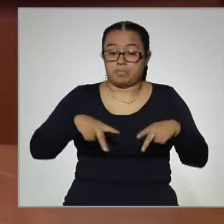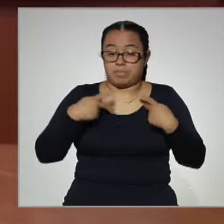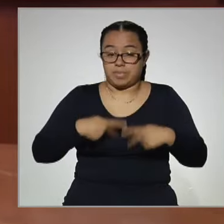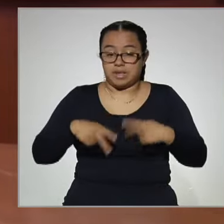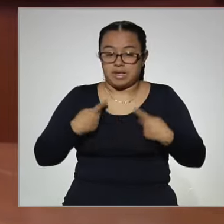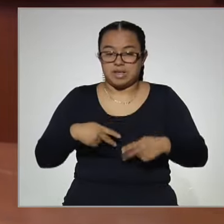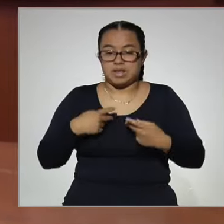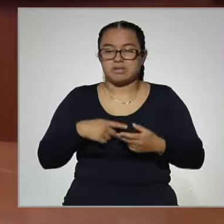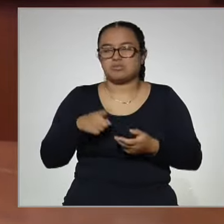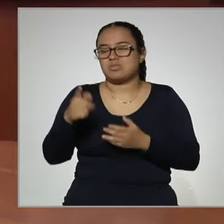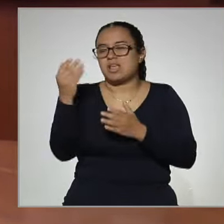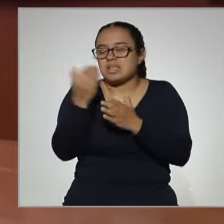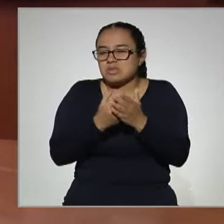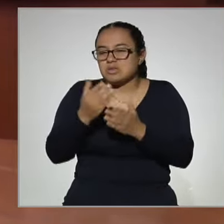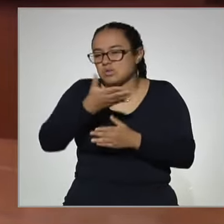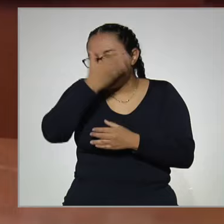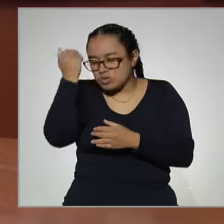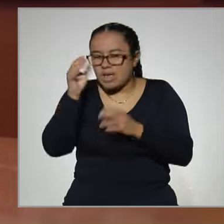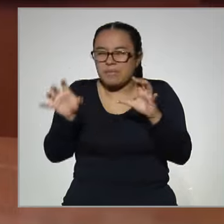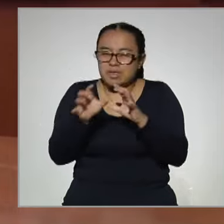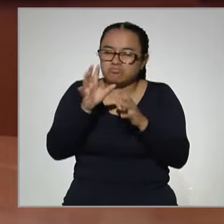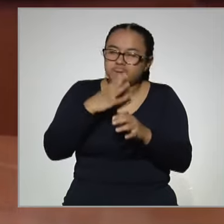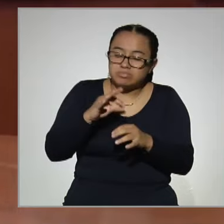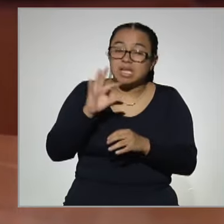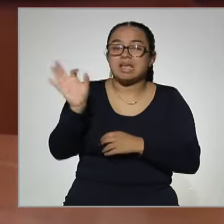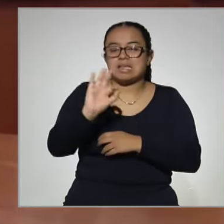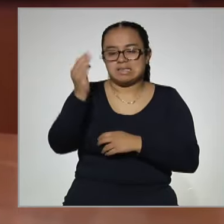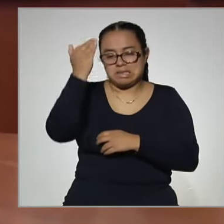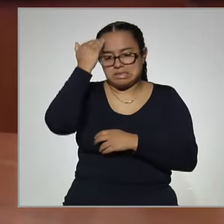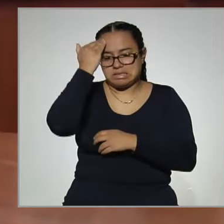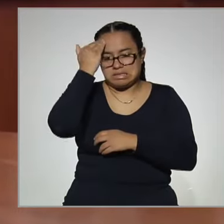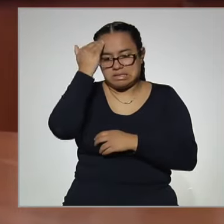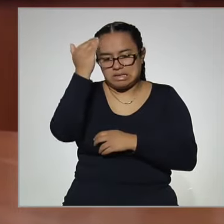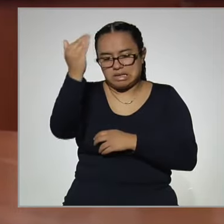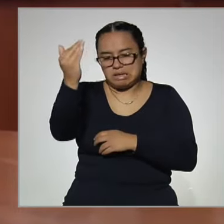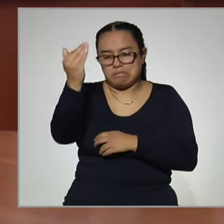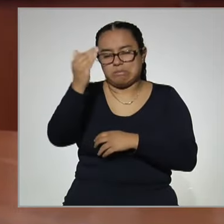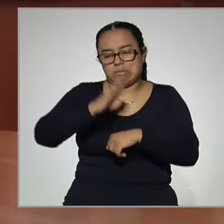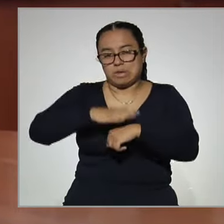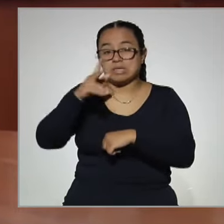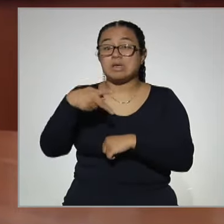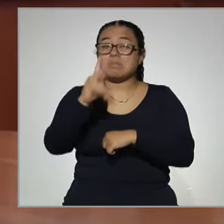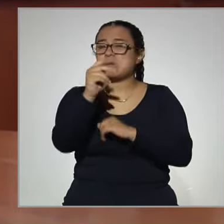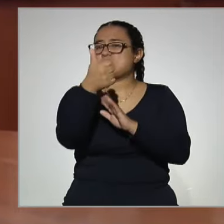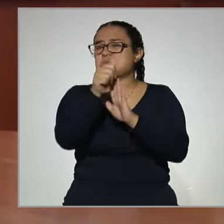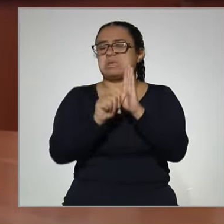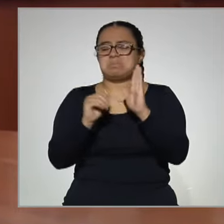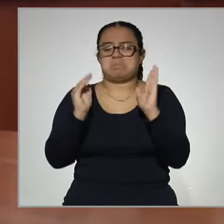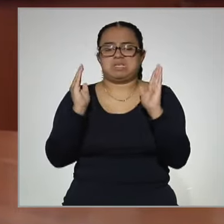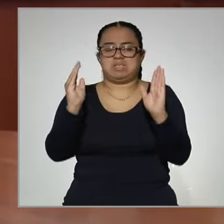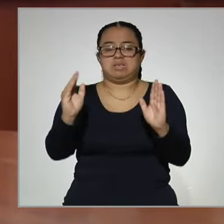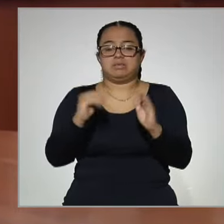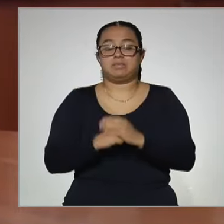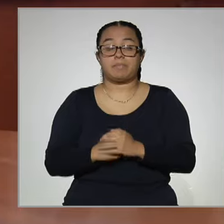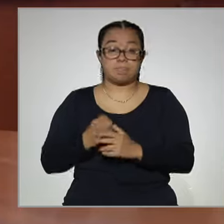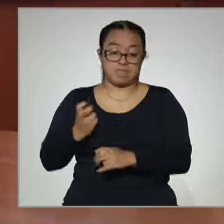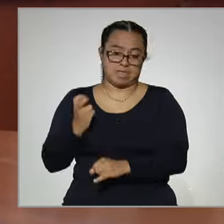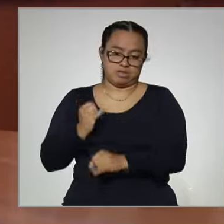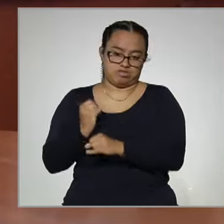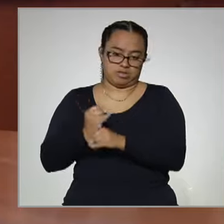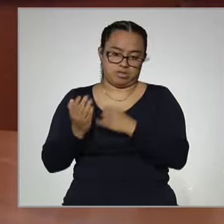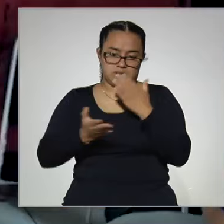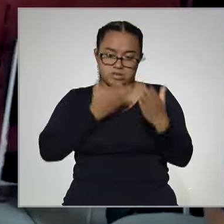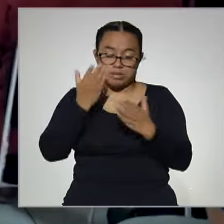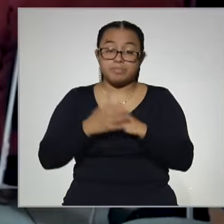habilidades tecnológicas puede llevarse un poco más de tiempo, pero no más allá de seis meses en el caso de la plataforma en línea.